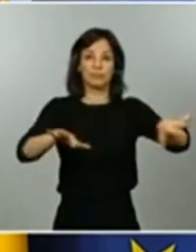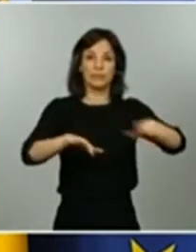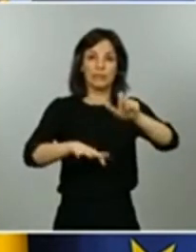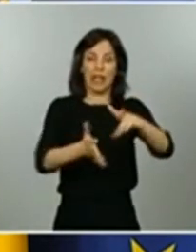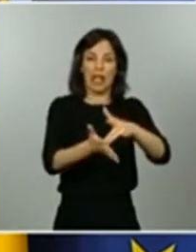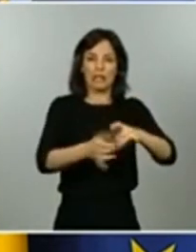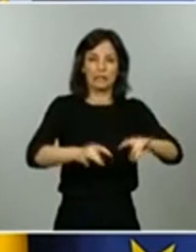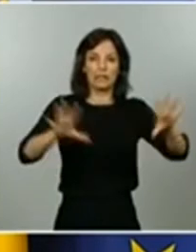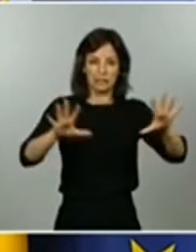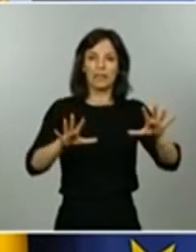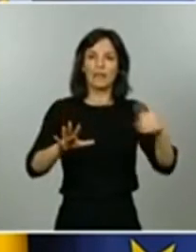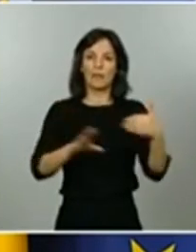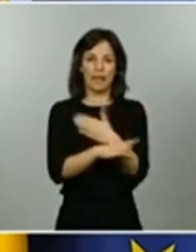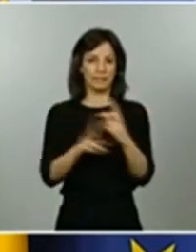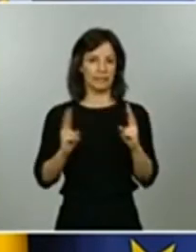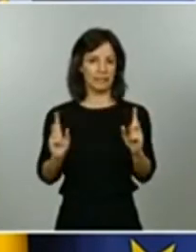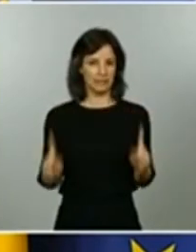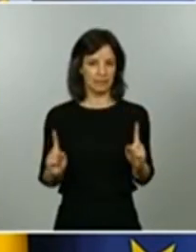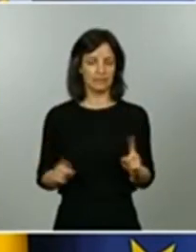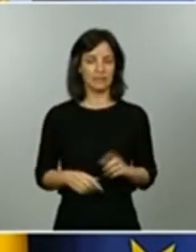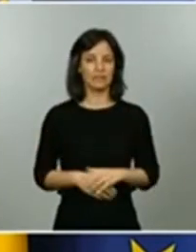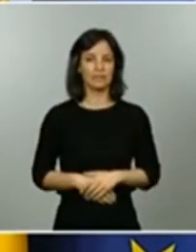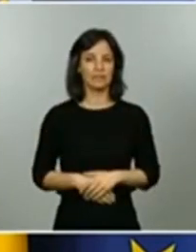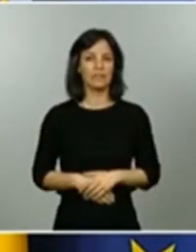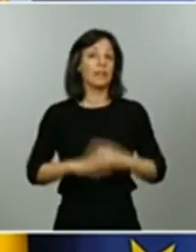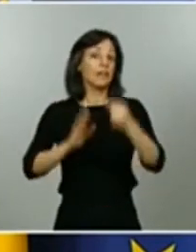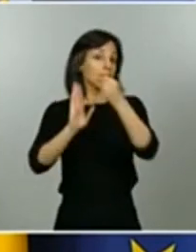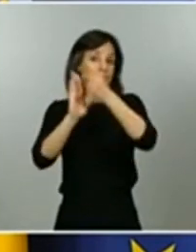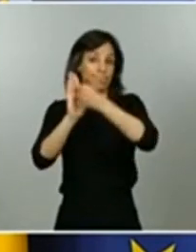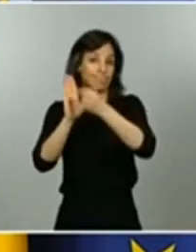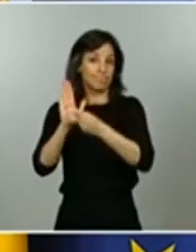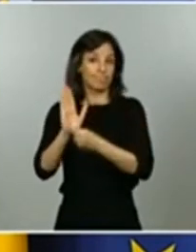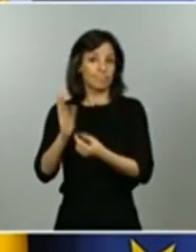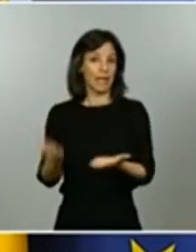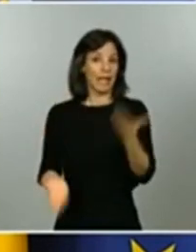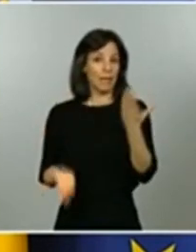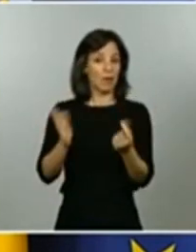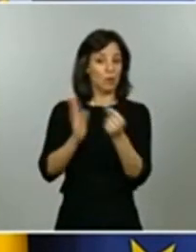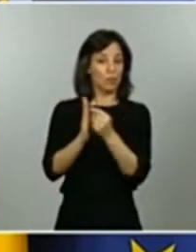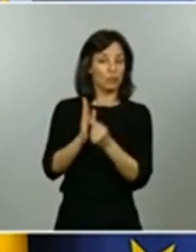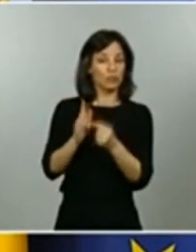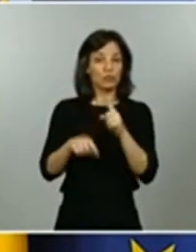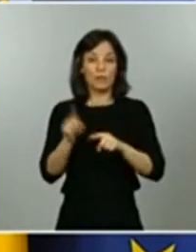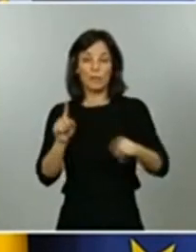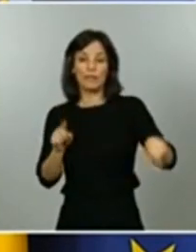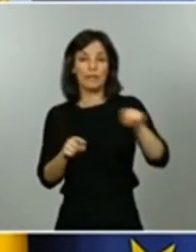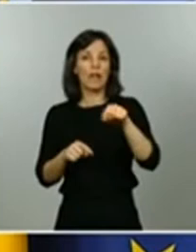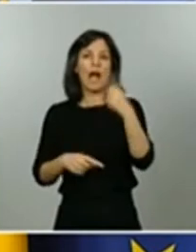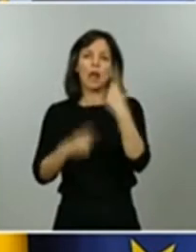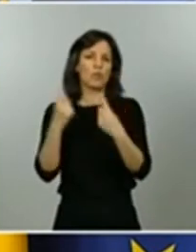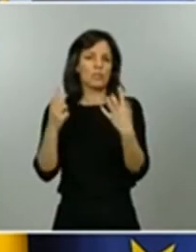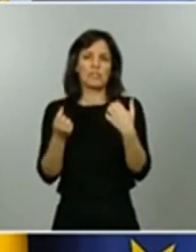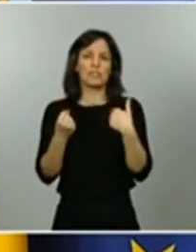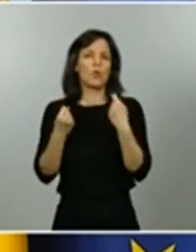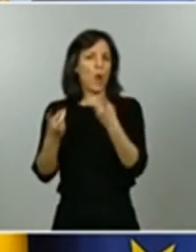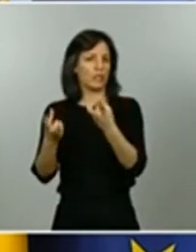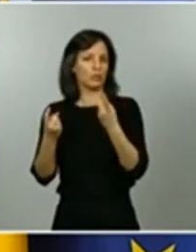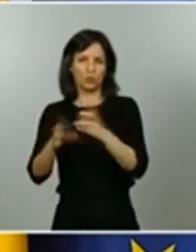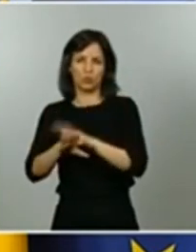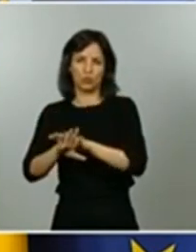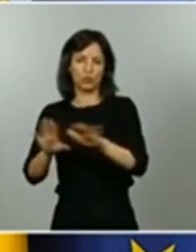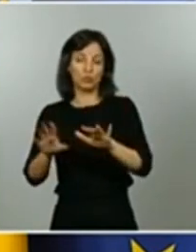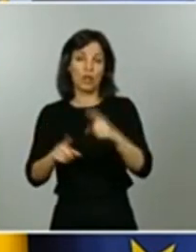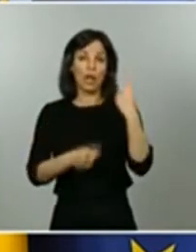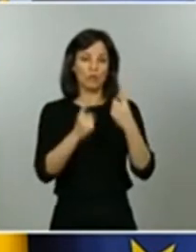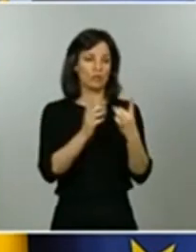Estos son los criterios con los que hemos evaluado como pueden ver algunos de ellos son claramente cualitativos otros son muy cuantitativos en los que una